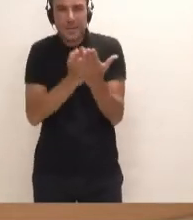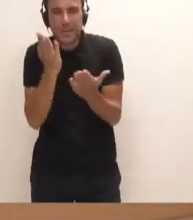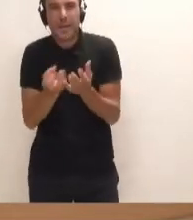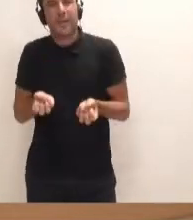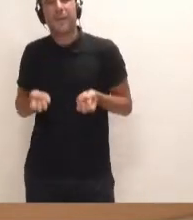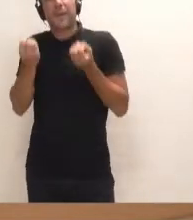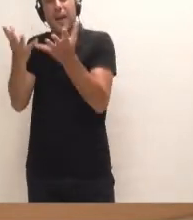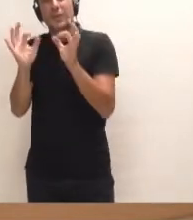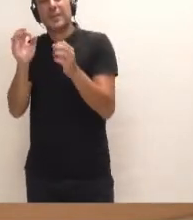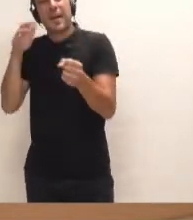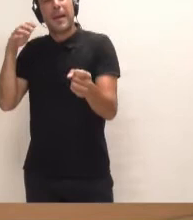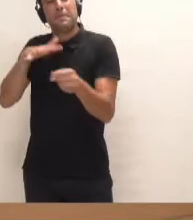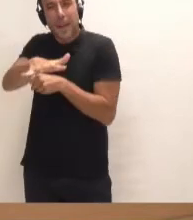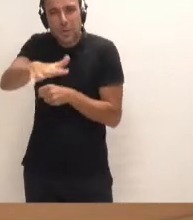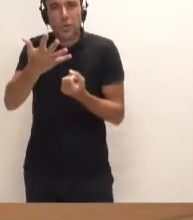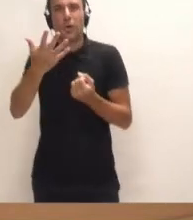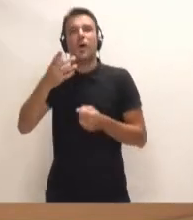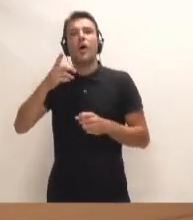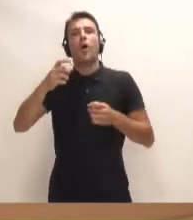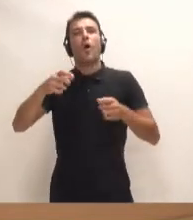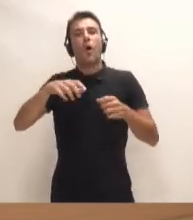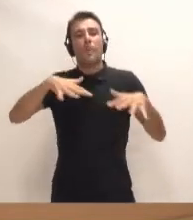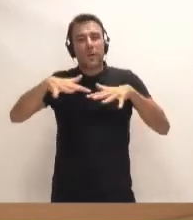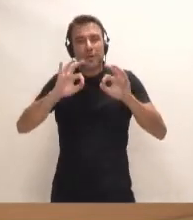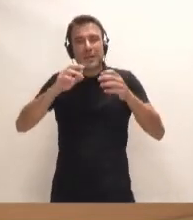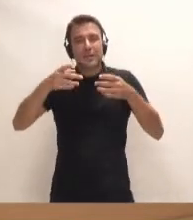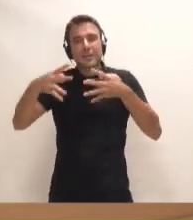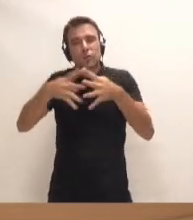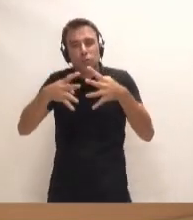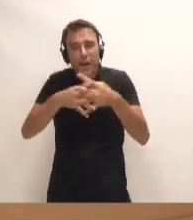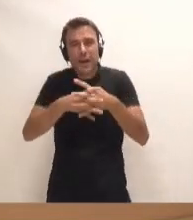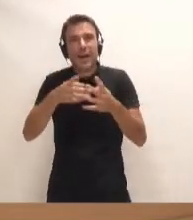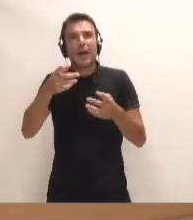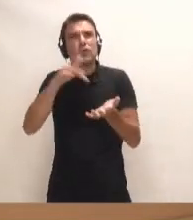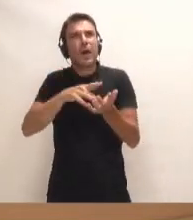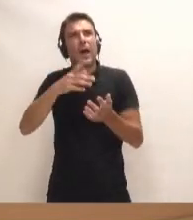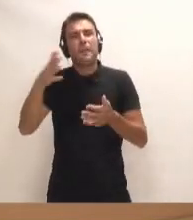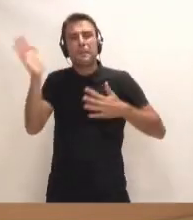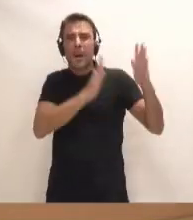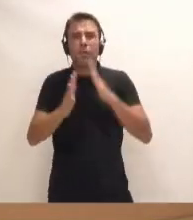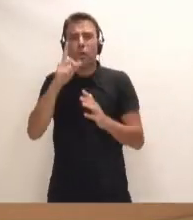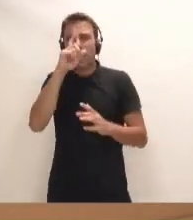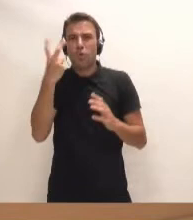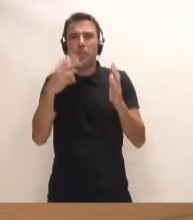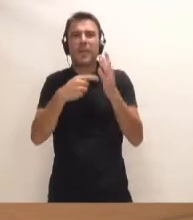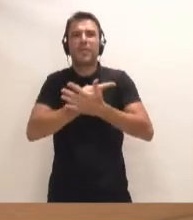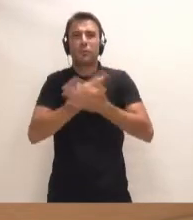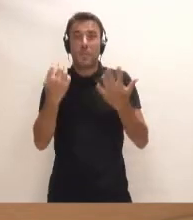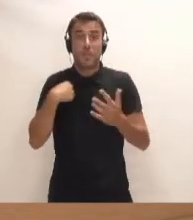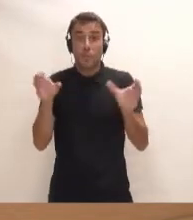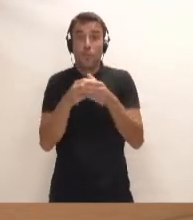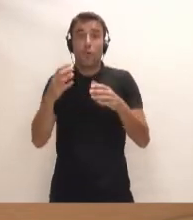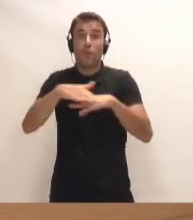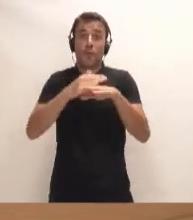de impacto, operaciones singulares estructurantes, incluso hechas hasta en marzo del 2019 por el anterior grupo de Gobierno, las